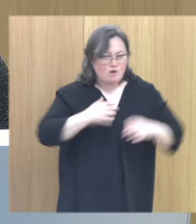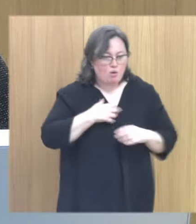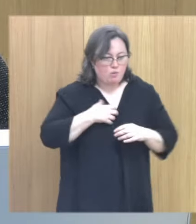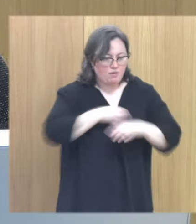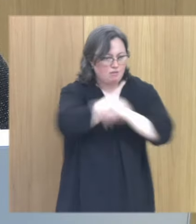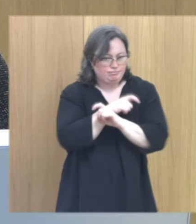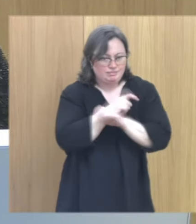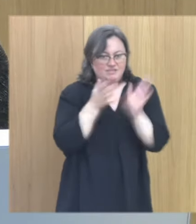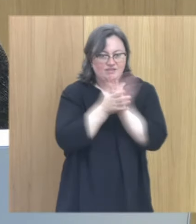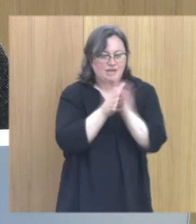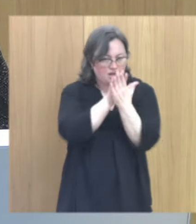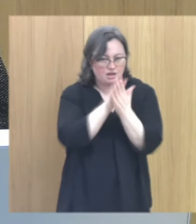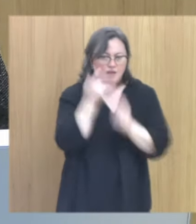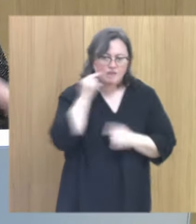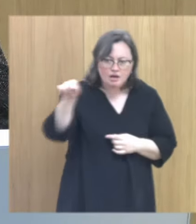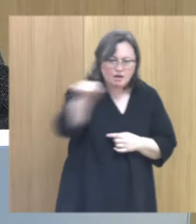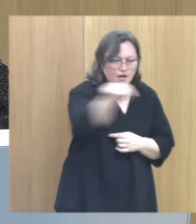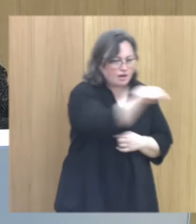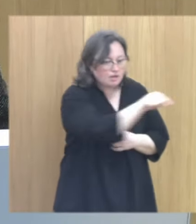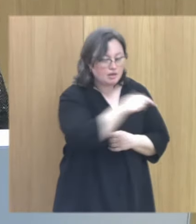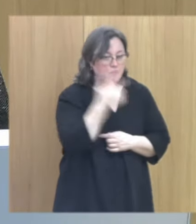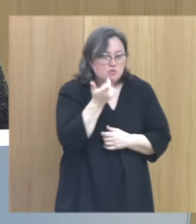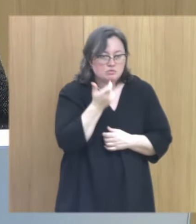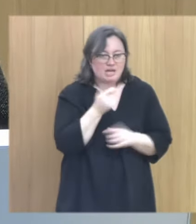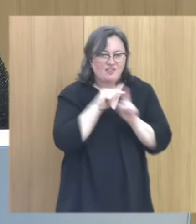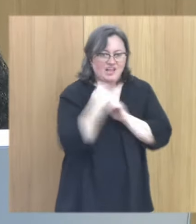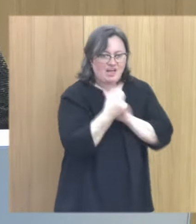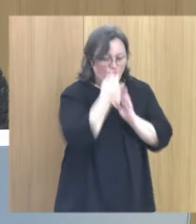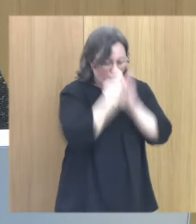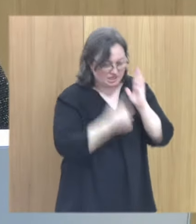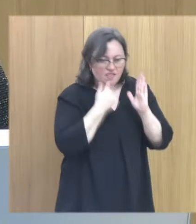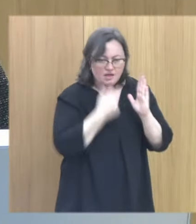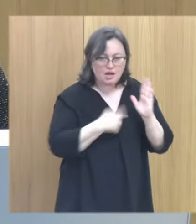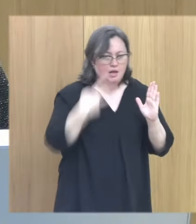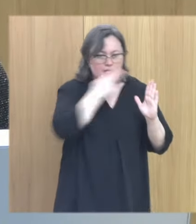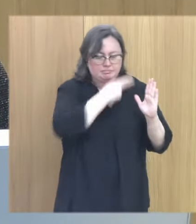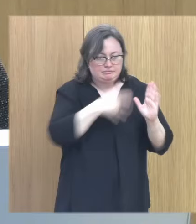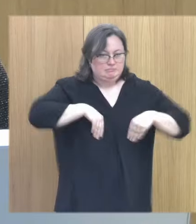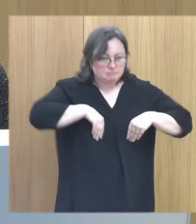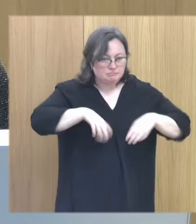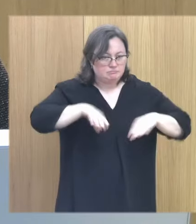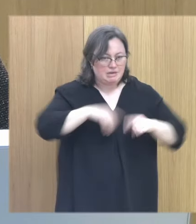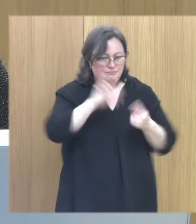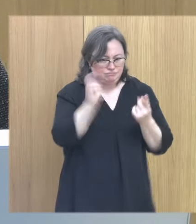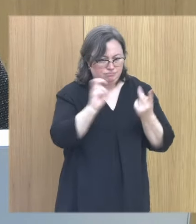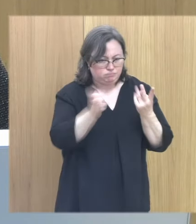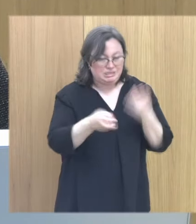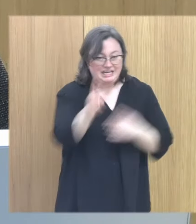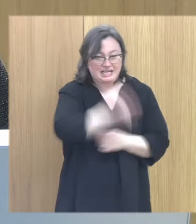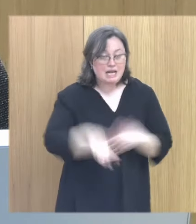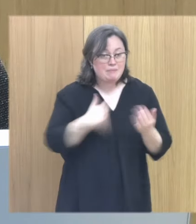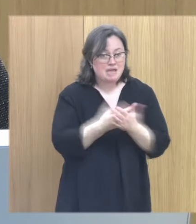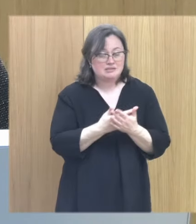encontrar en una multiplicidad de indicadores que vamos a ver sistemáticamente en los niños y en las niñas y que se van